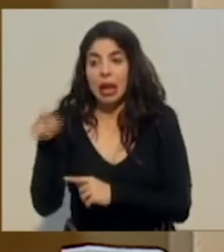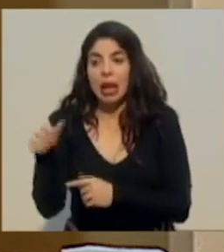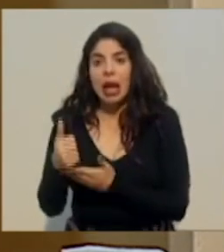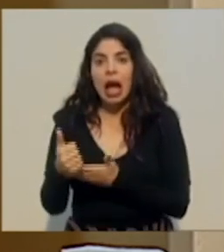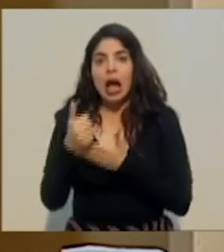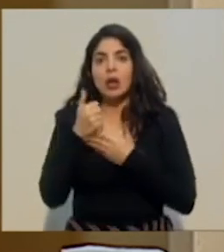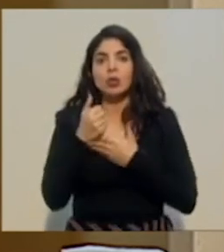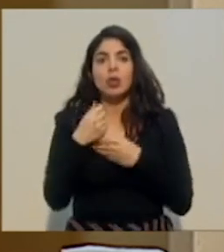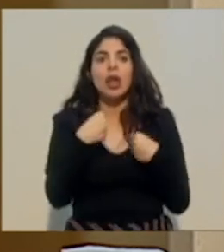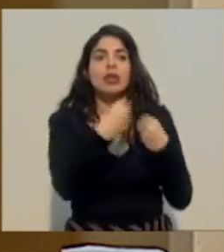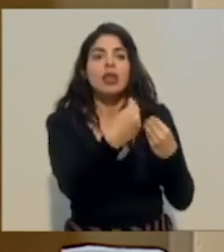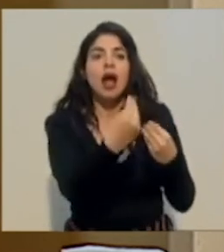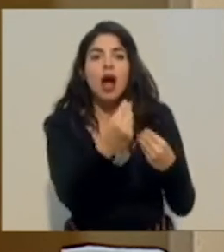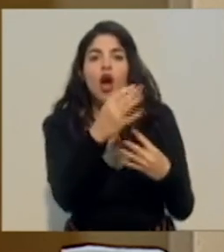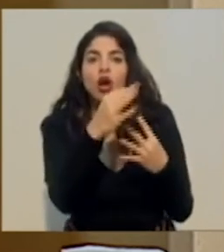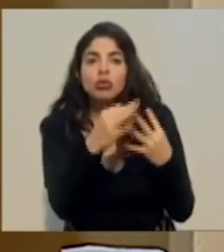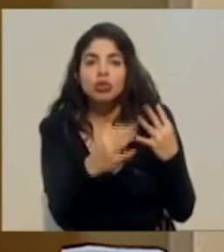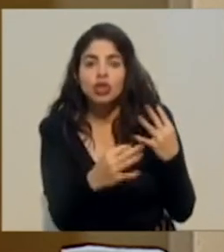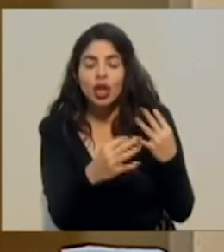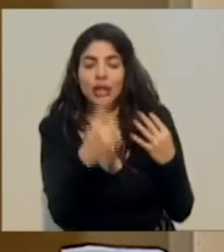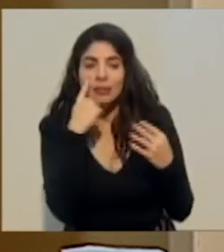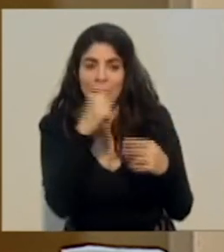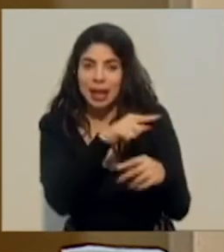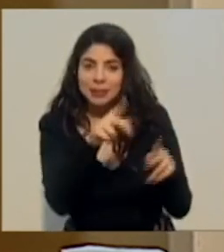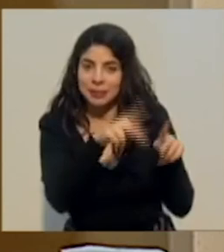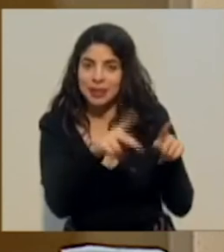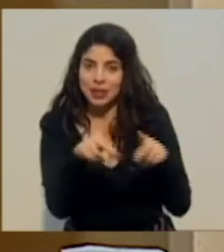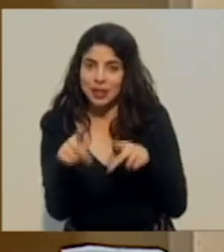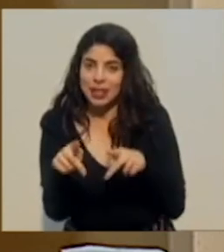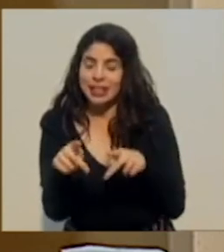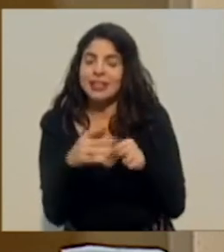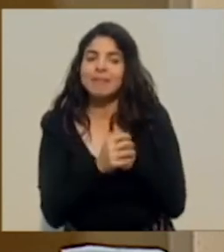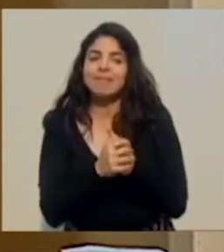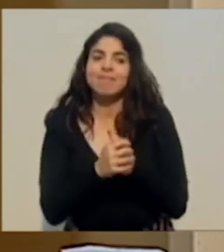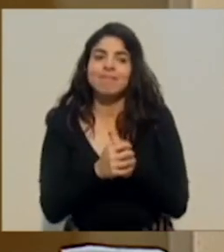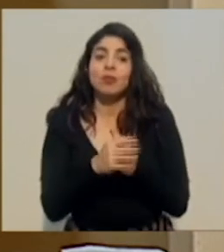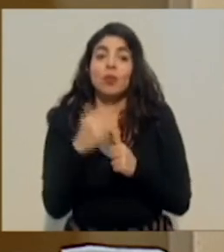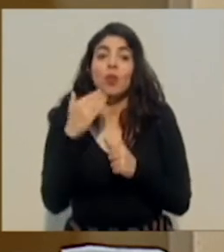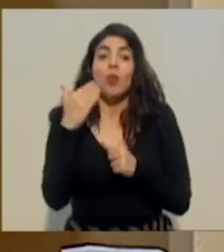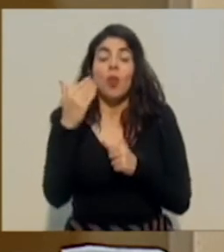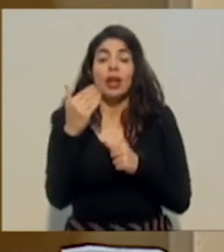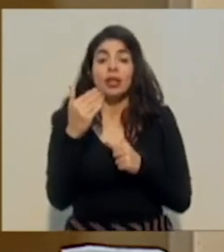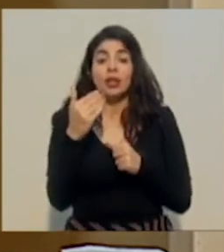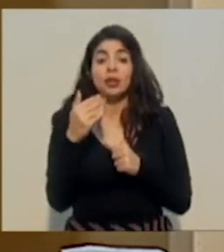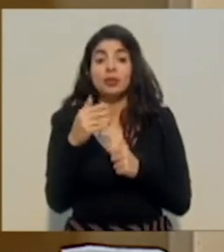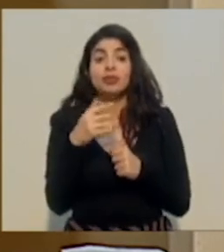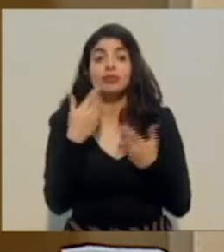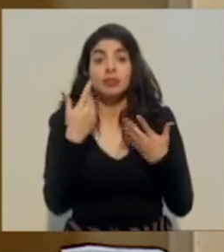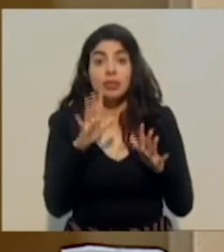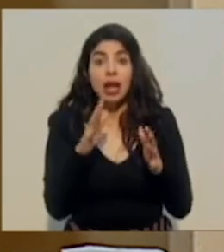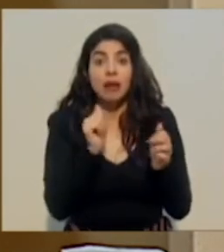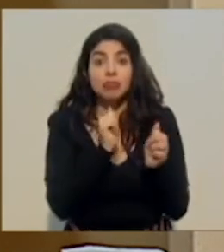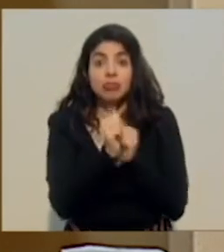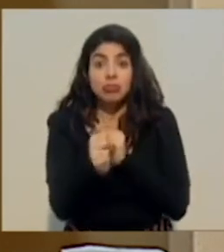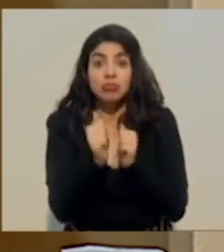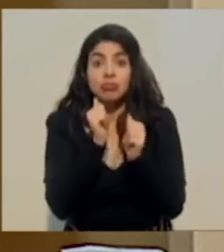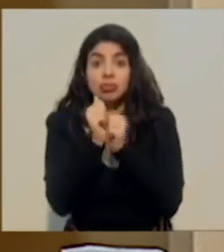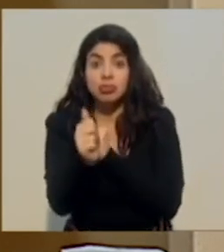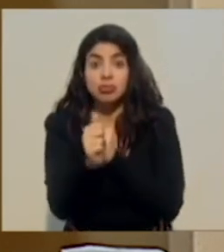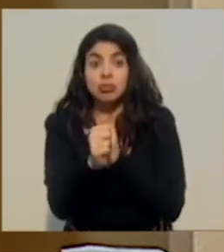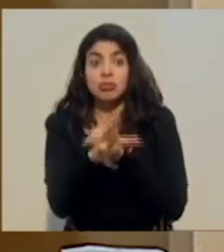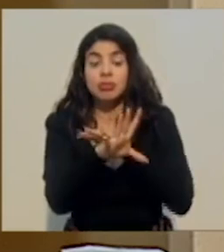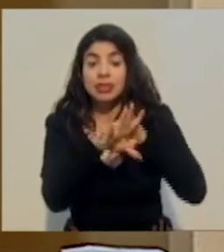posibilidades o algunas condiciones para esta población una vez de que van cumpliendo o van